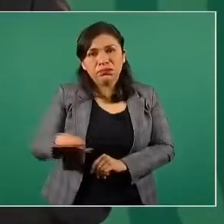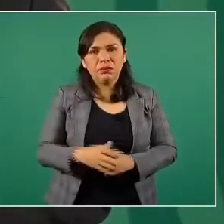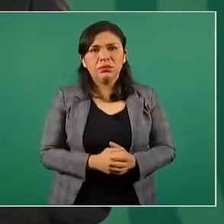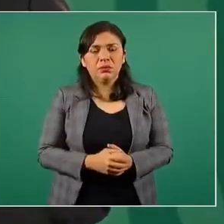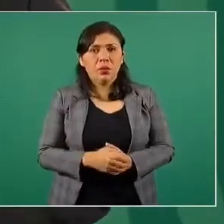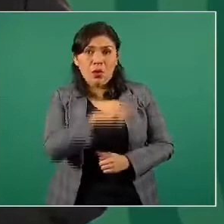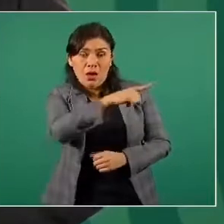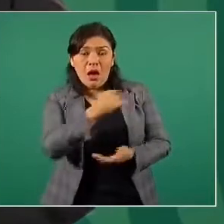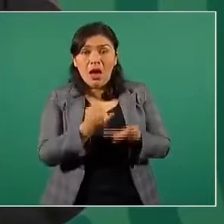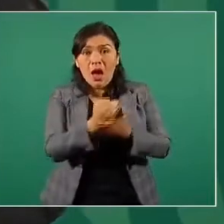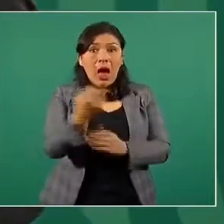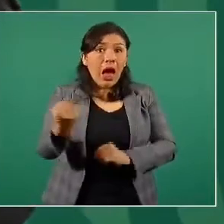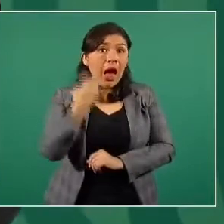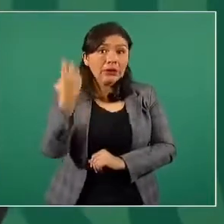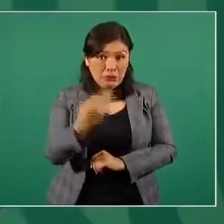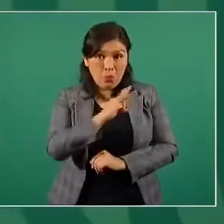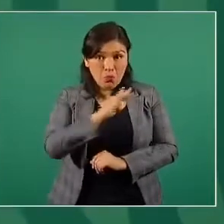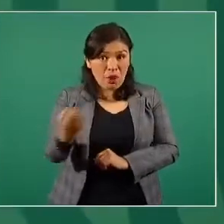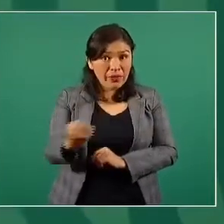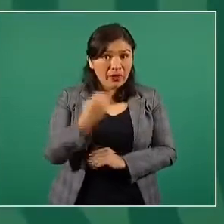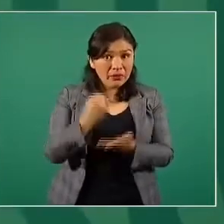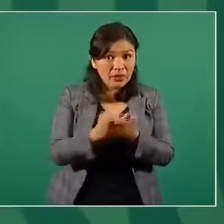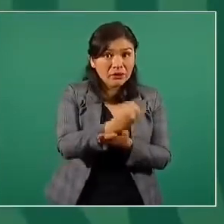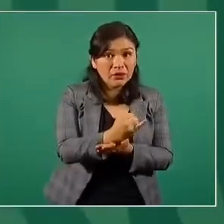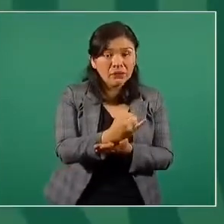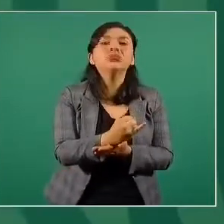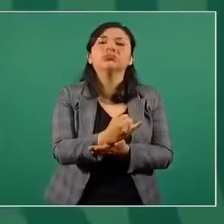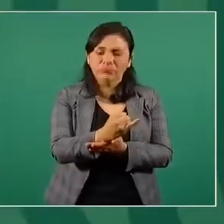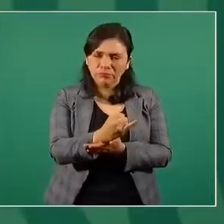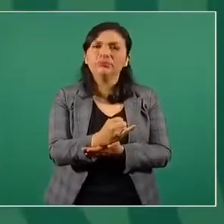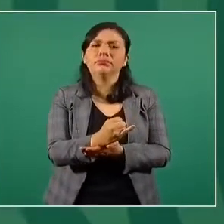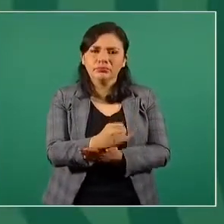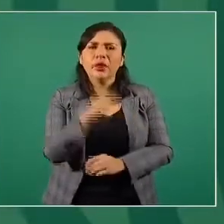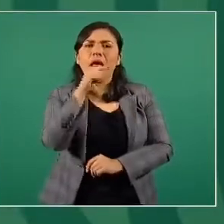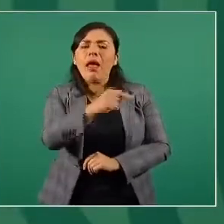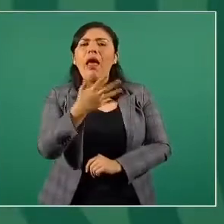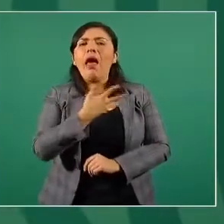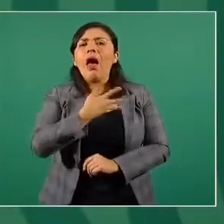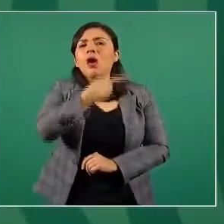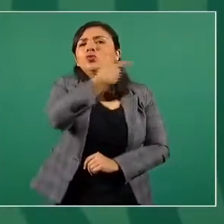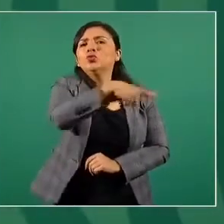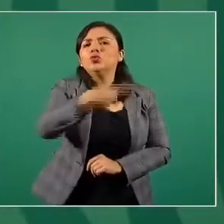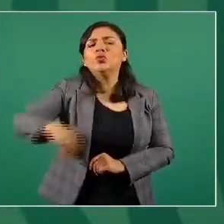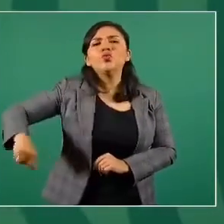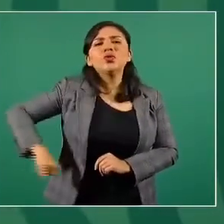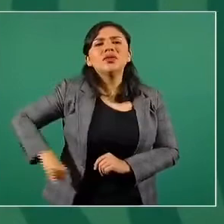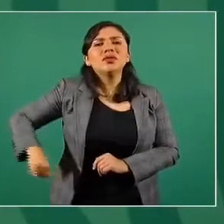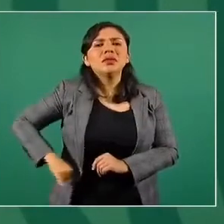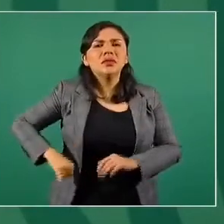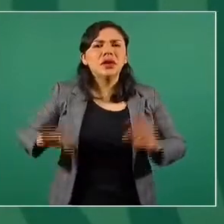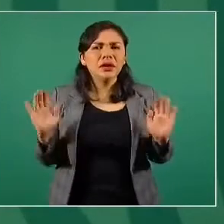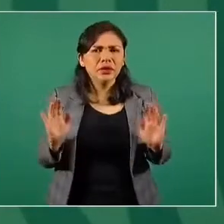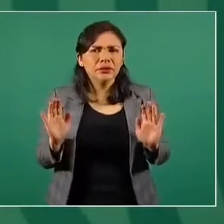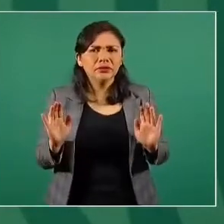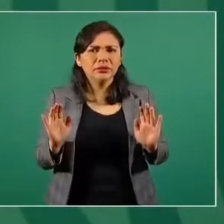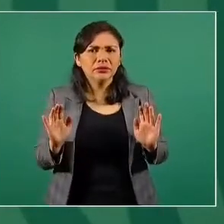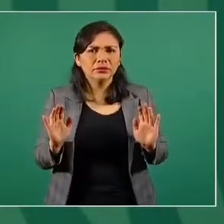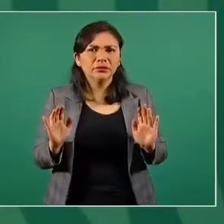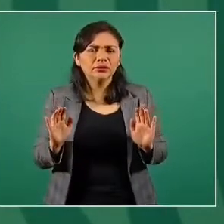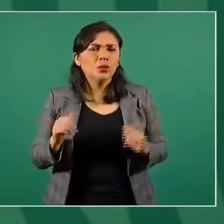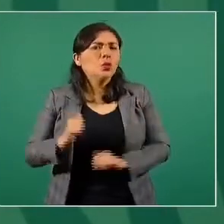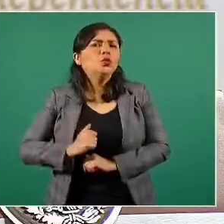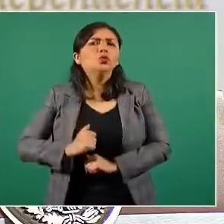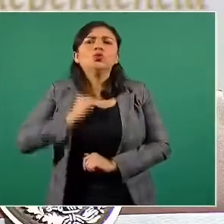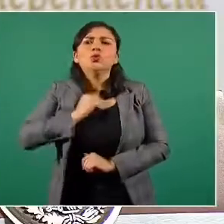Asamblea Ejidal? Lo puede decidir, pero hay un interés superior